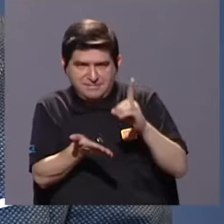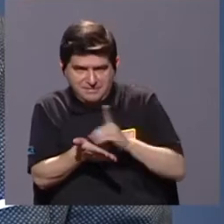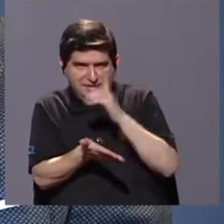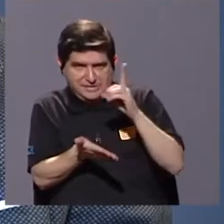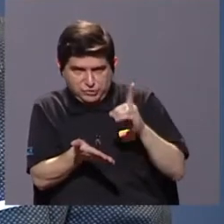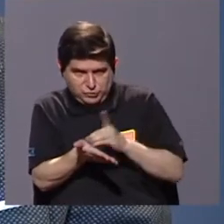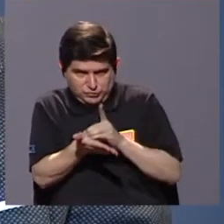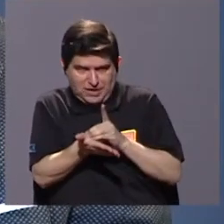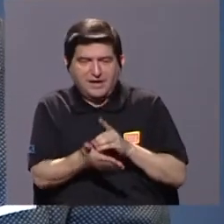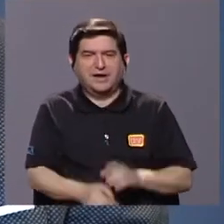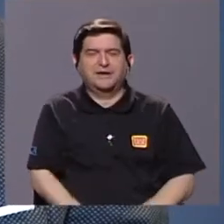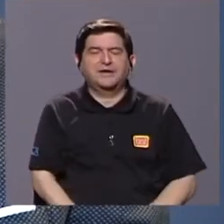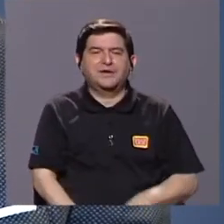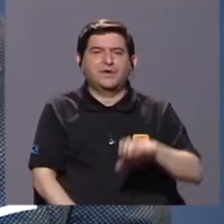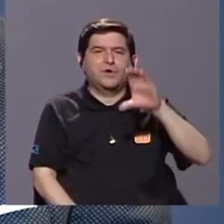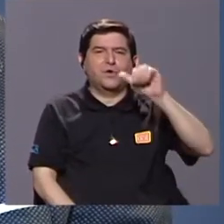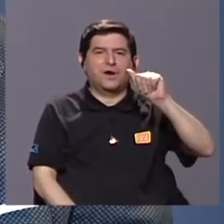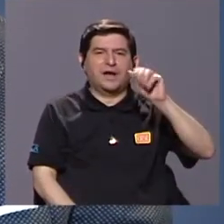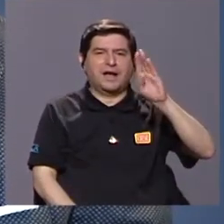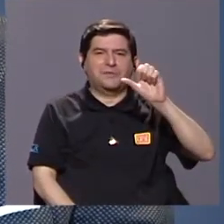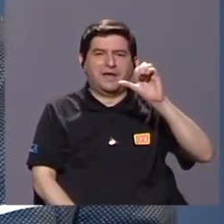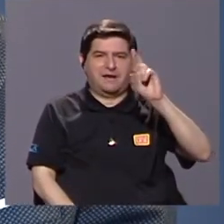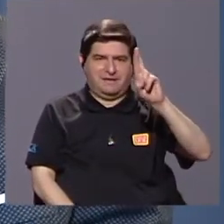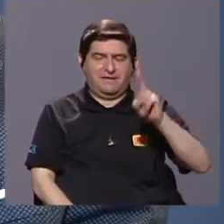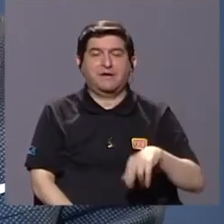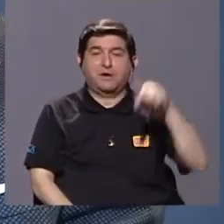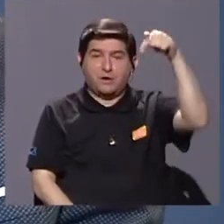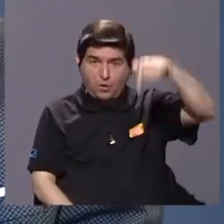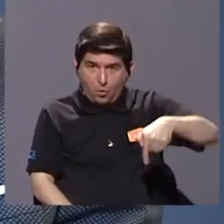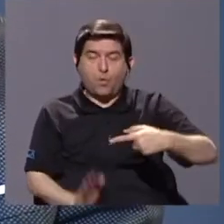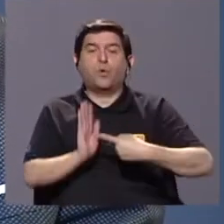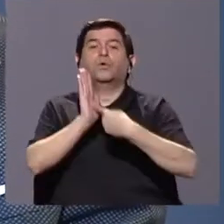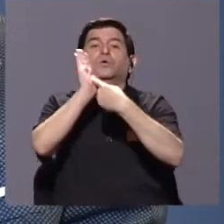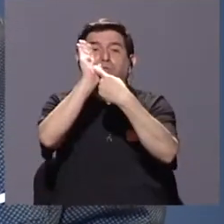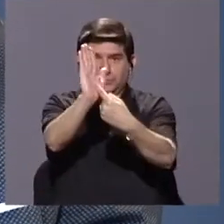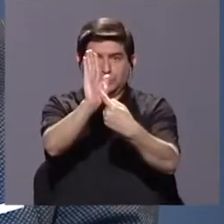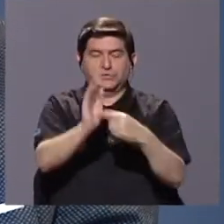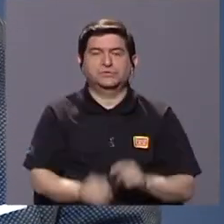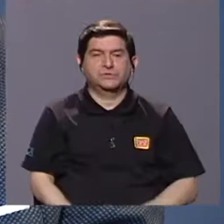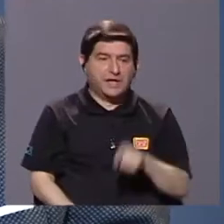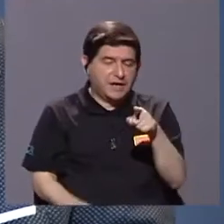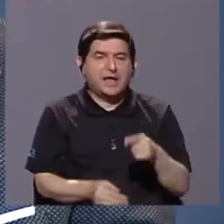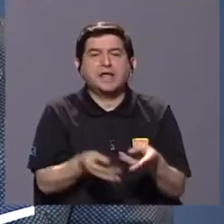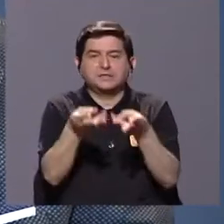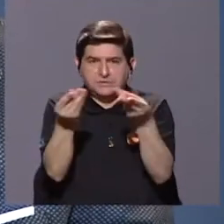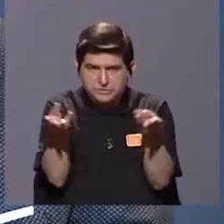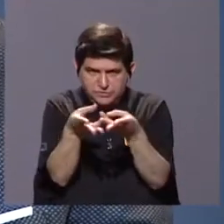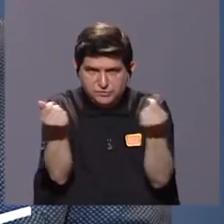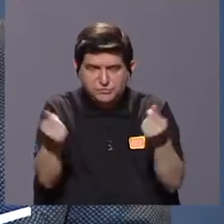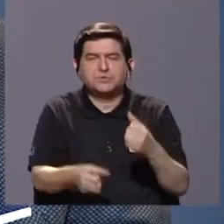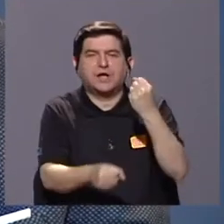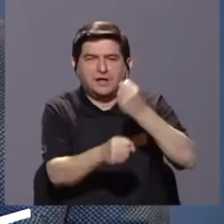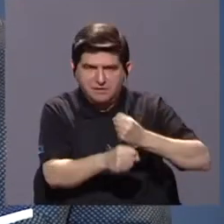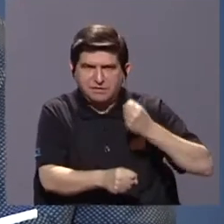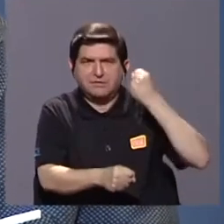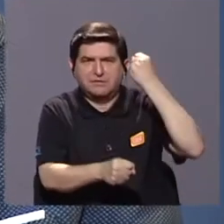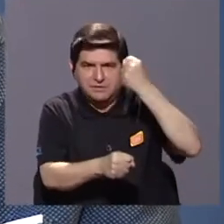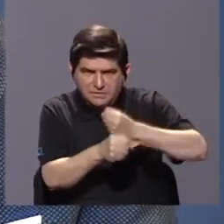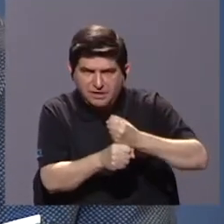cabecar. Hoy venimos a presentar este producto, esfuerzo de